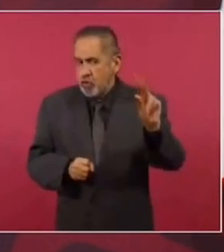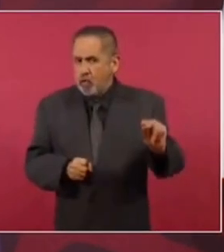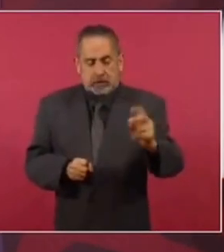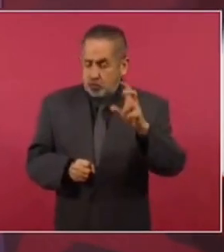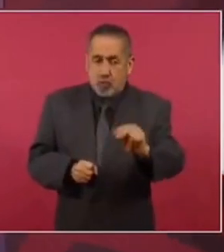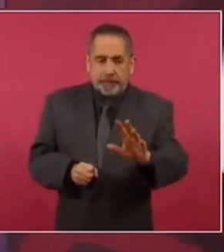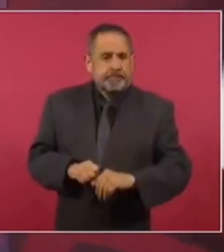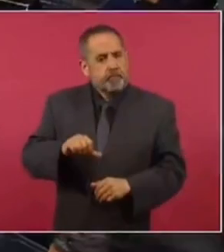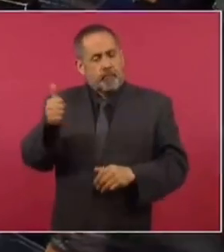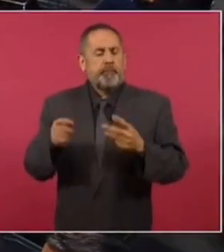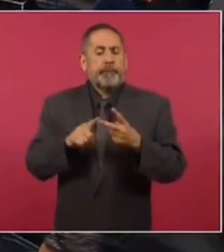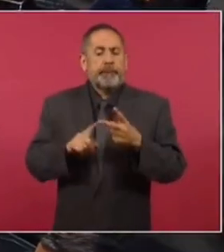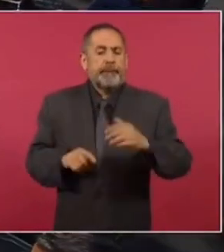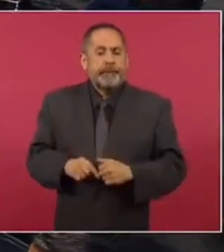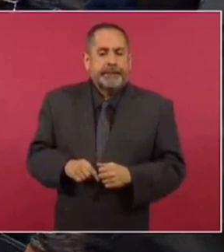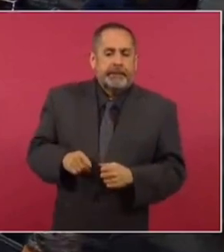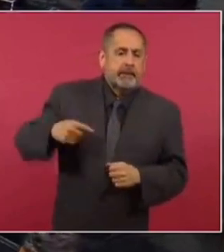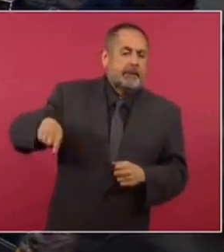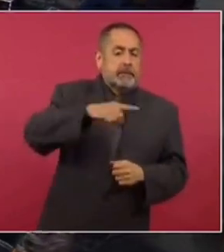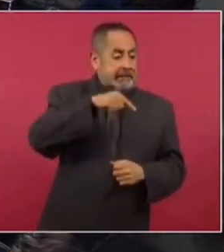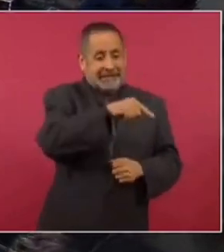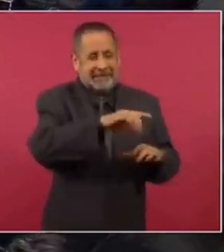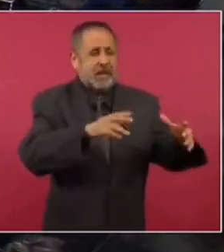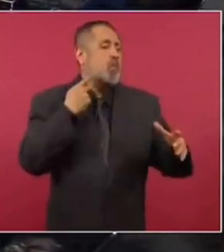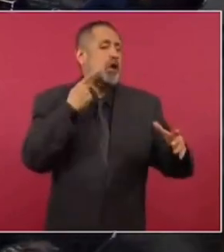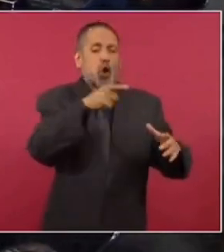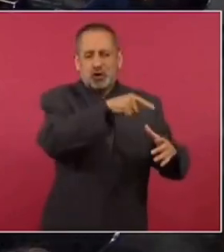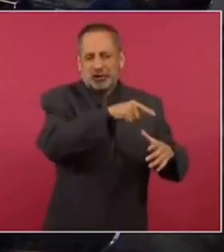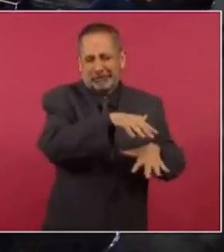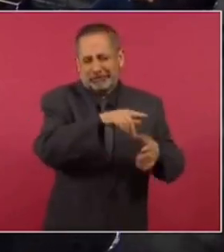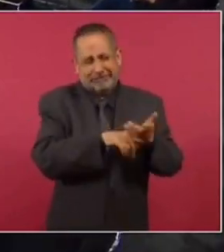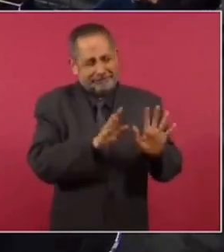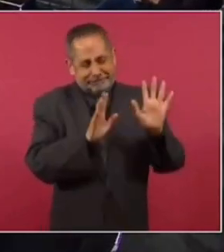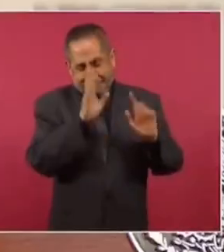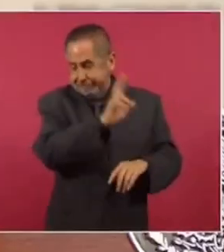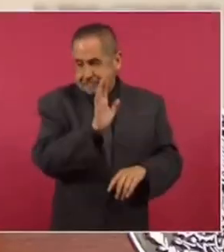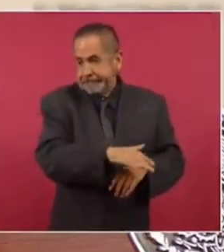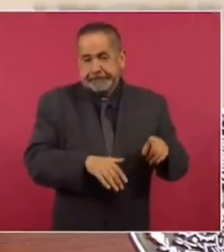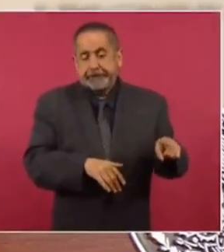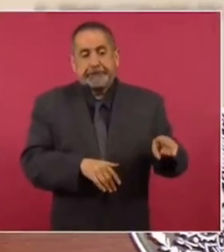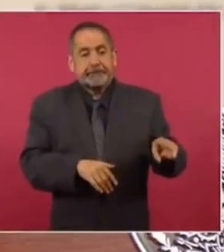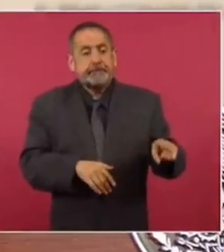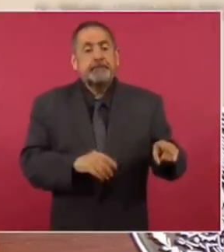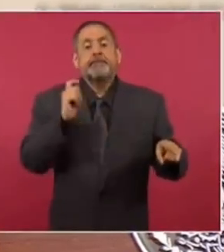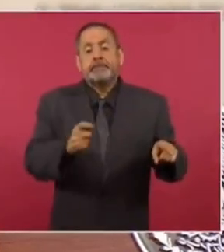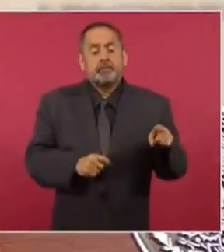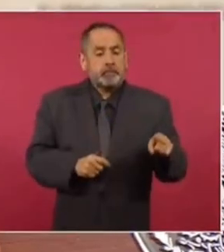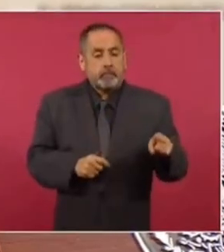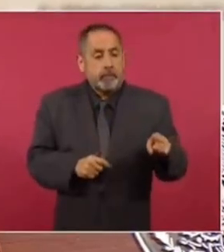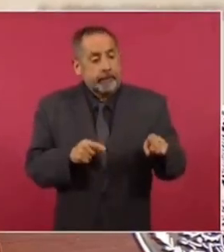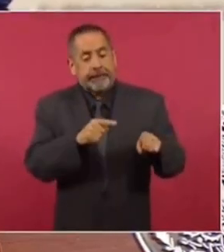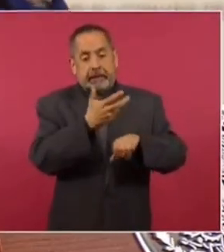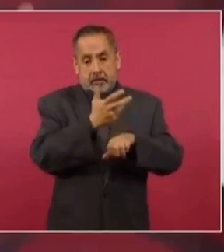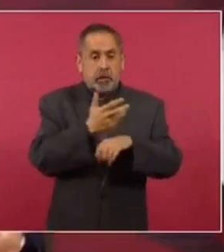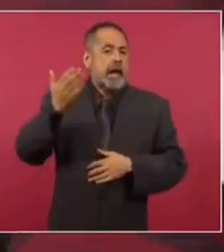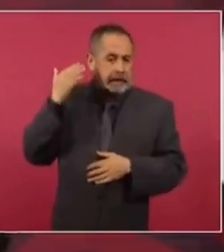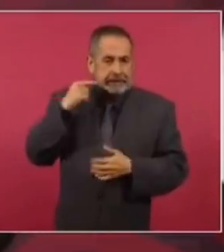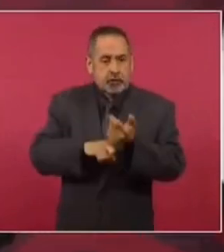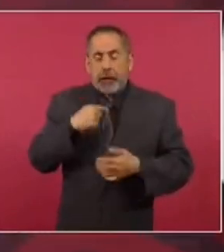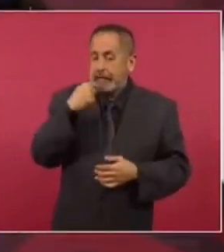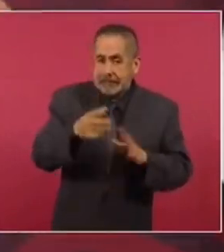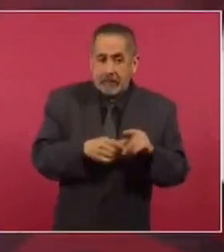Y lo otro que deben de tomar en cuenta estos politiqueros, con todo respeto, es de que en Estados Unidos, como ya lo